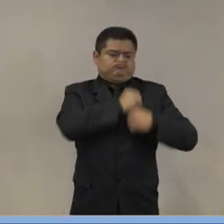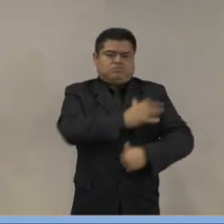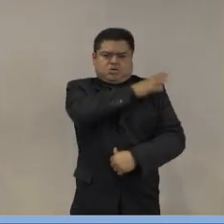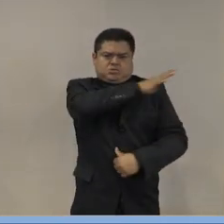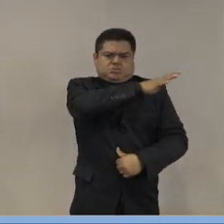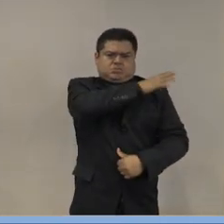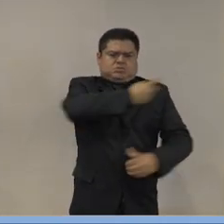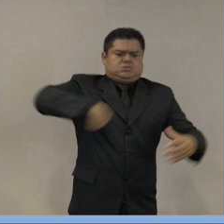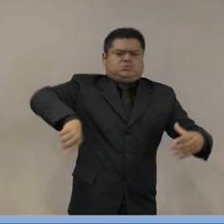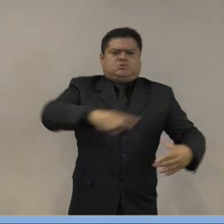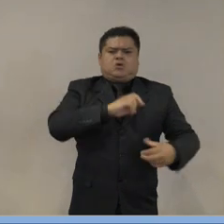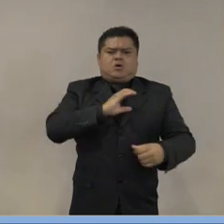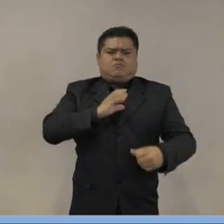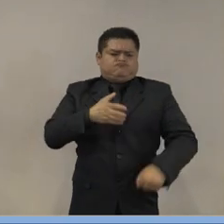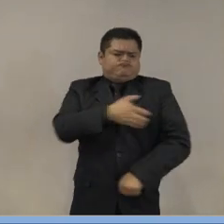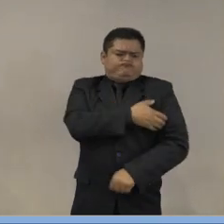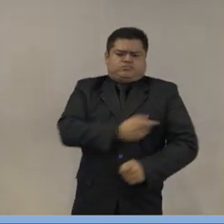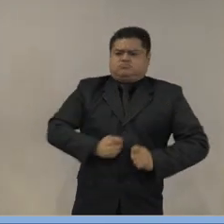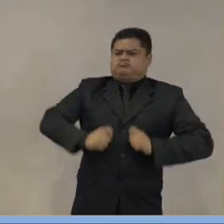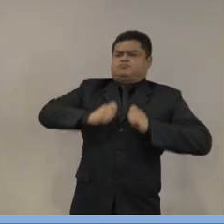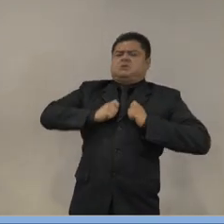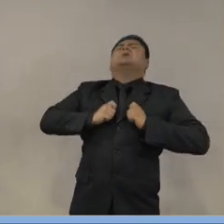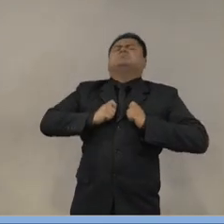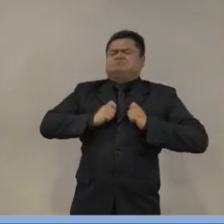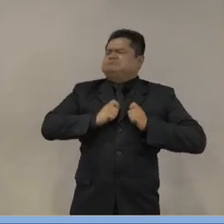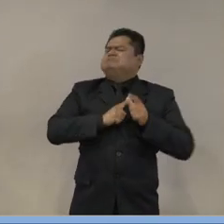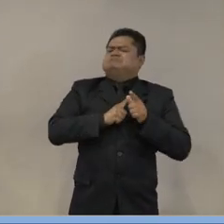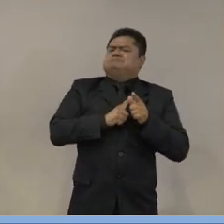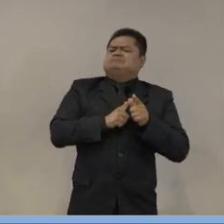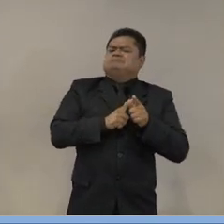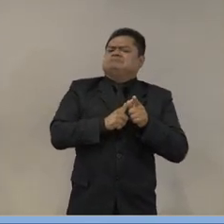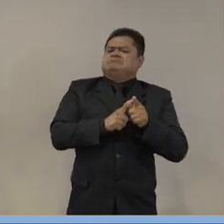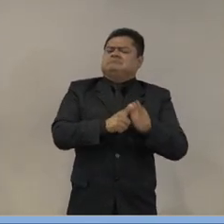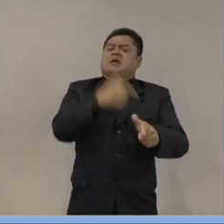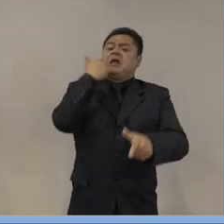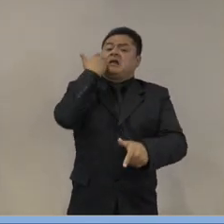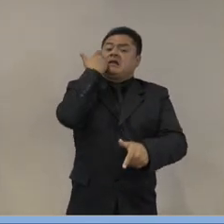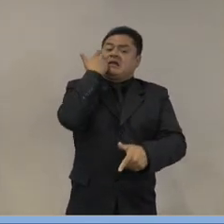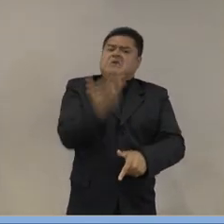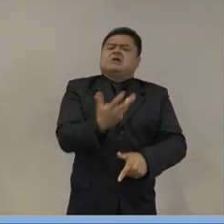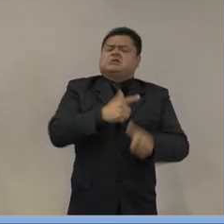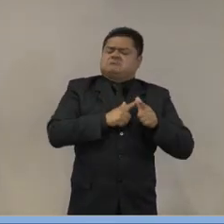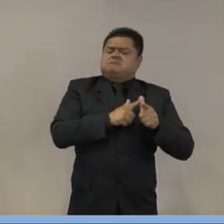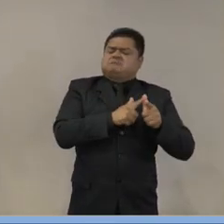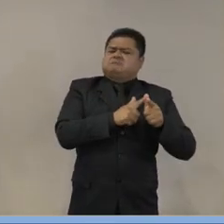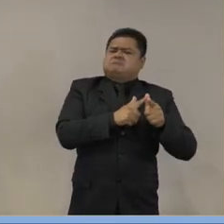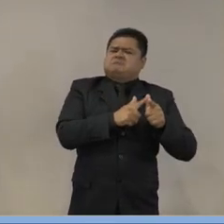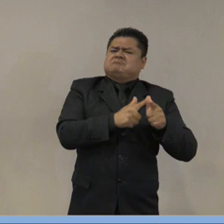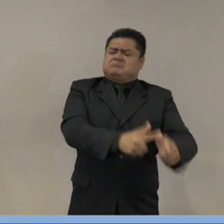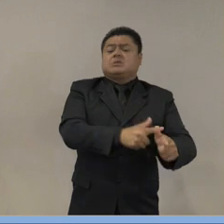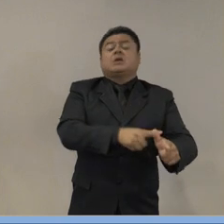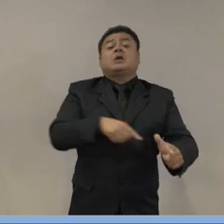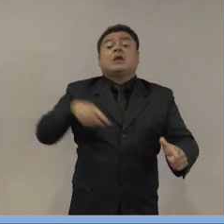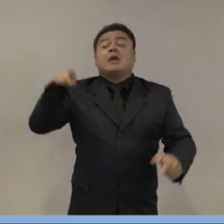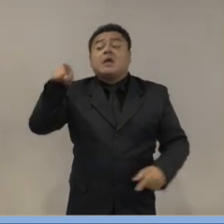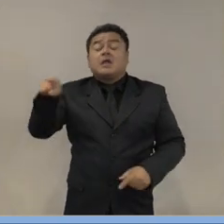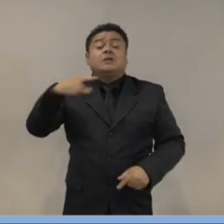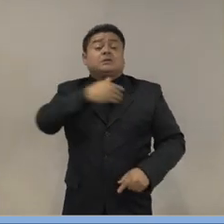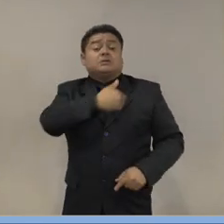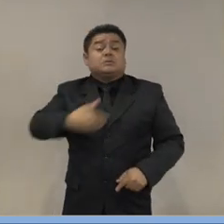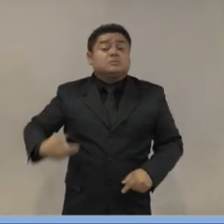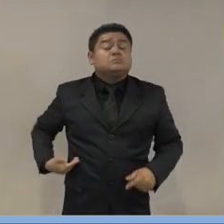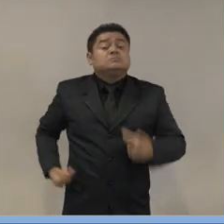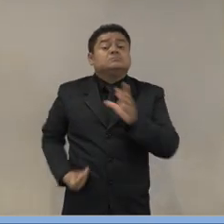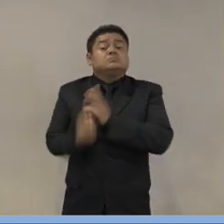se le ocurre al nuevo gobierno que hay que incrementar la acción de las Fuerzas Armadas y